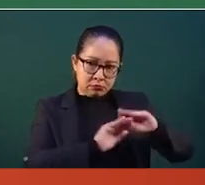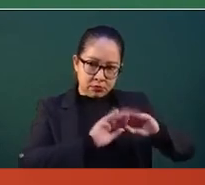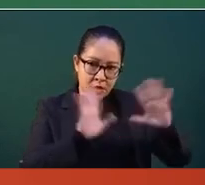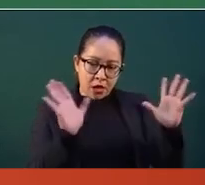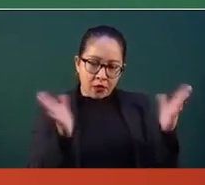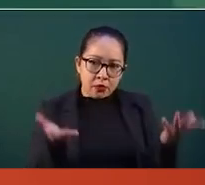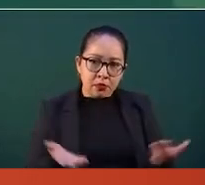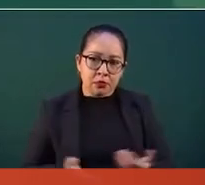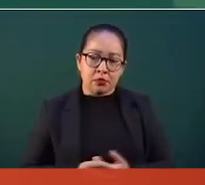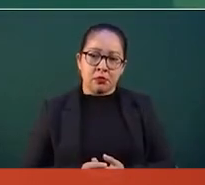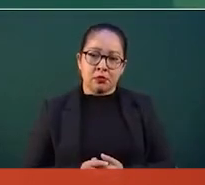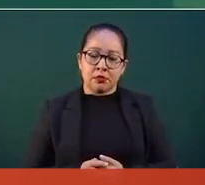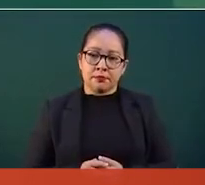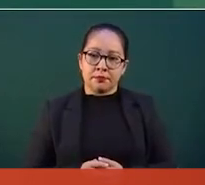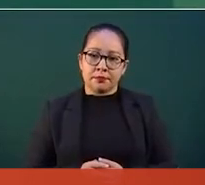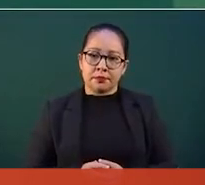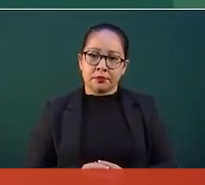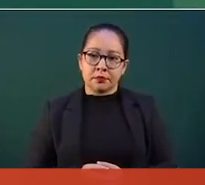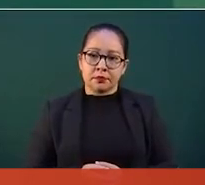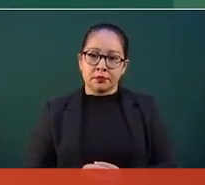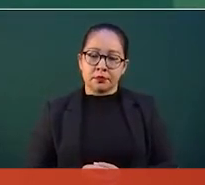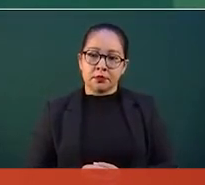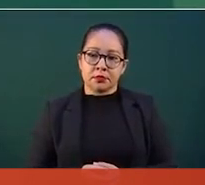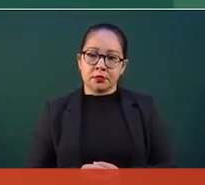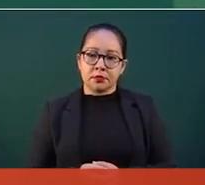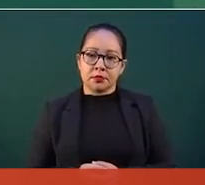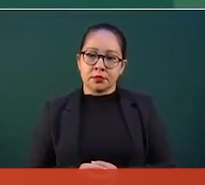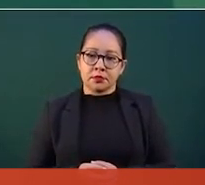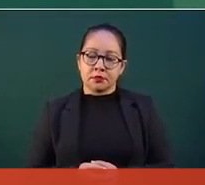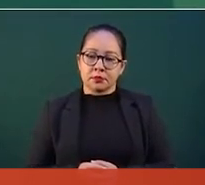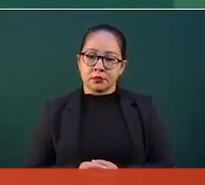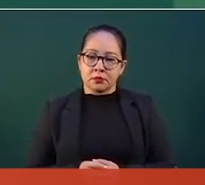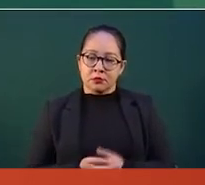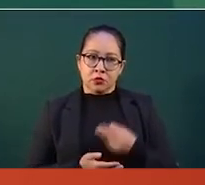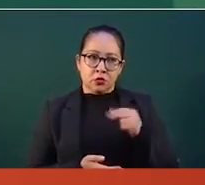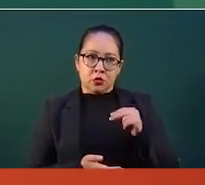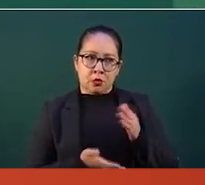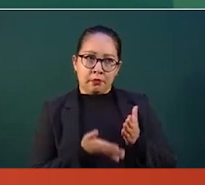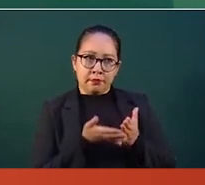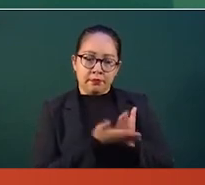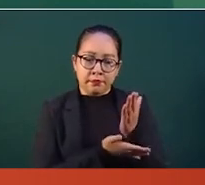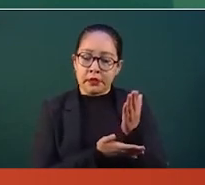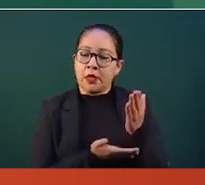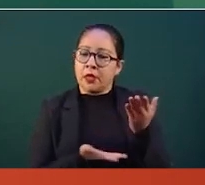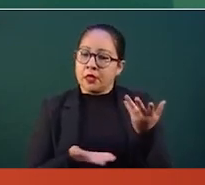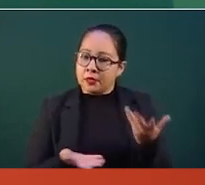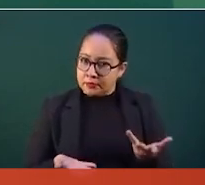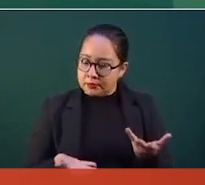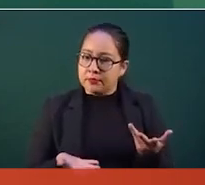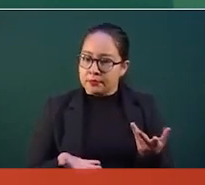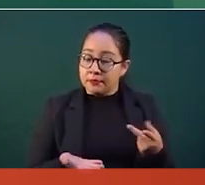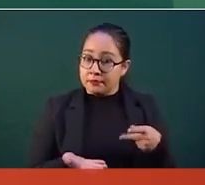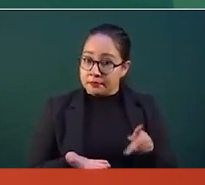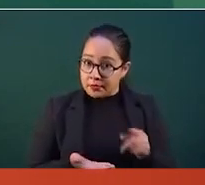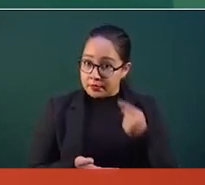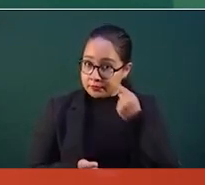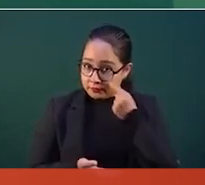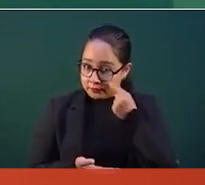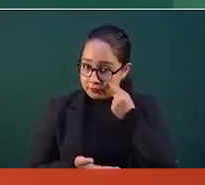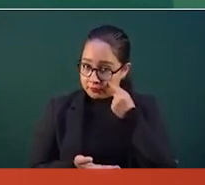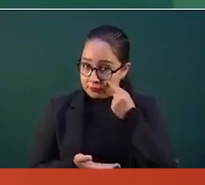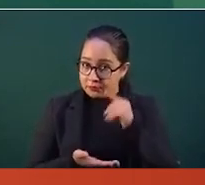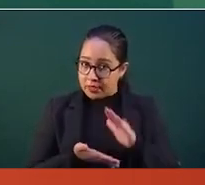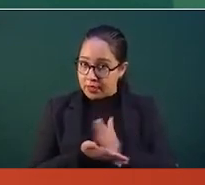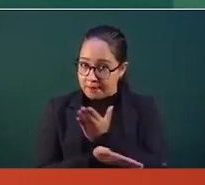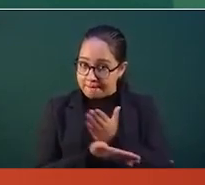injerencista. Pero hay que separar lo